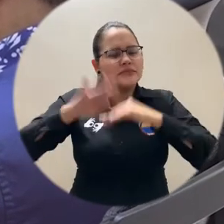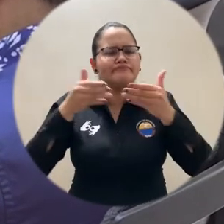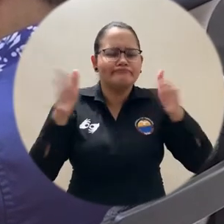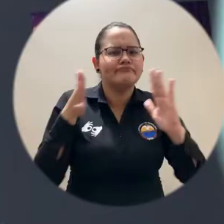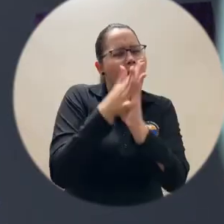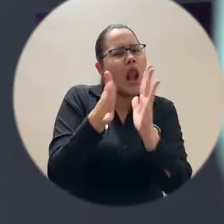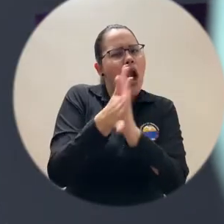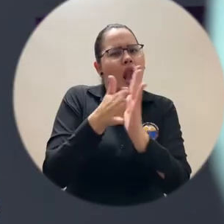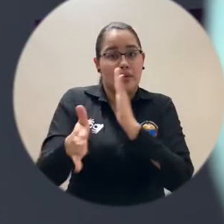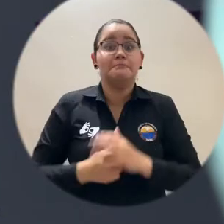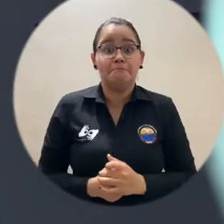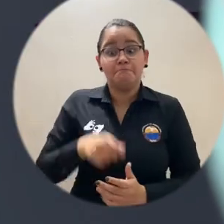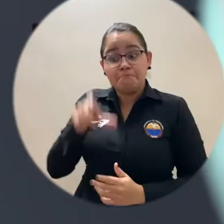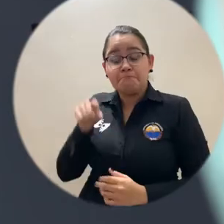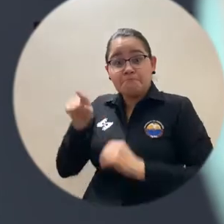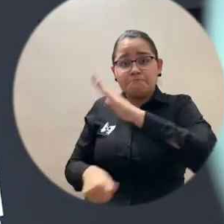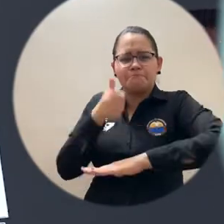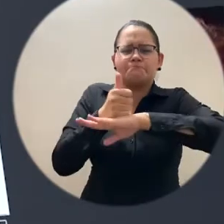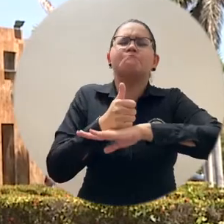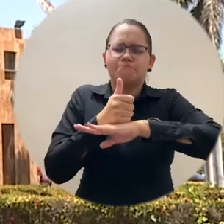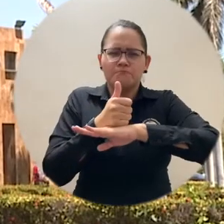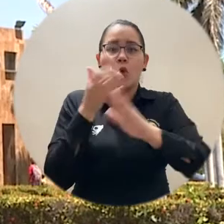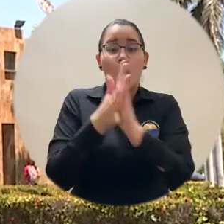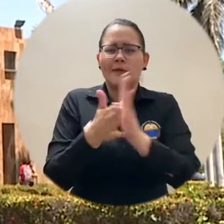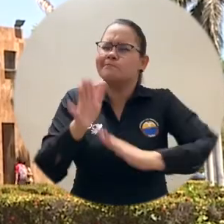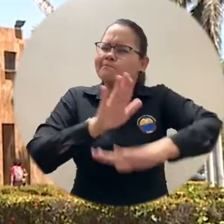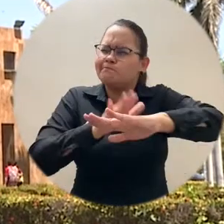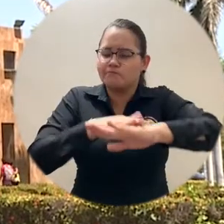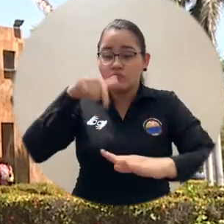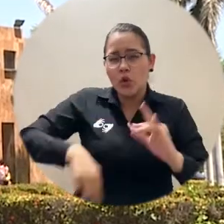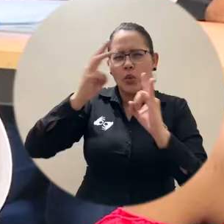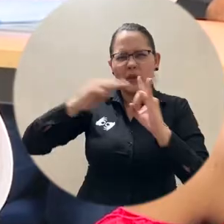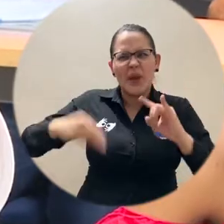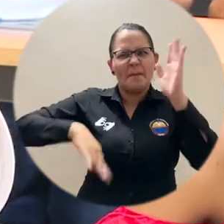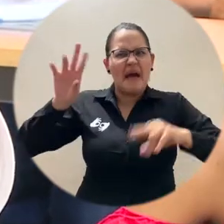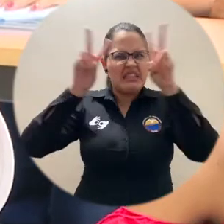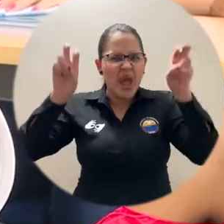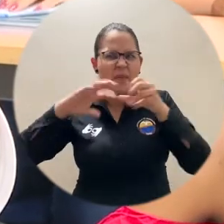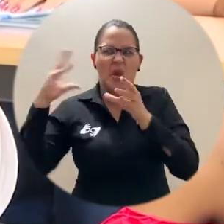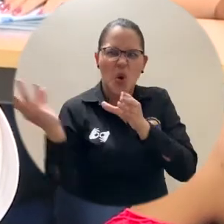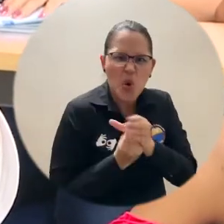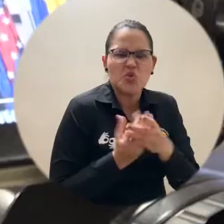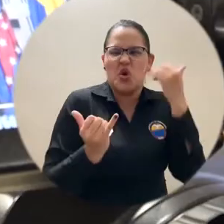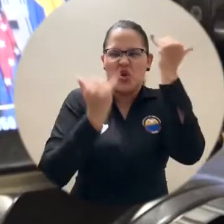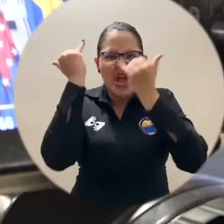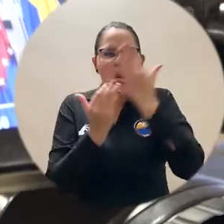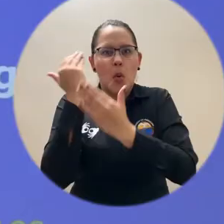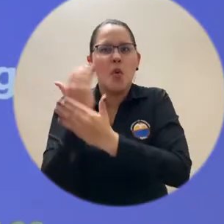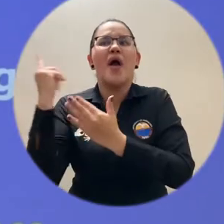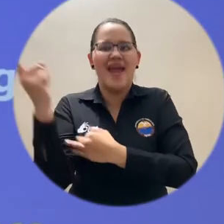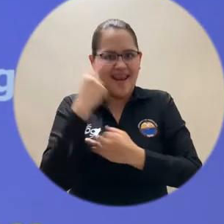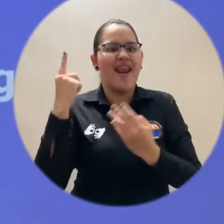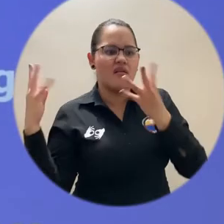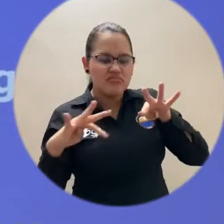El máximo directivo de la institución expuso las razones que han hecho a Unimagdalena ser un referente de más inclusión y más innovación